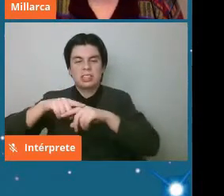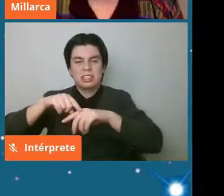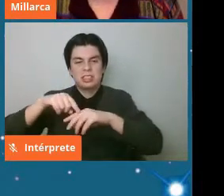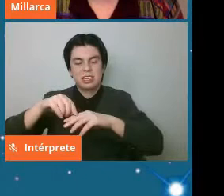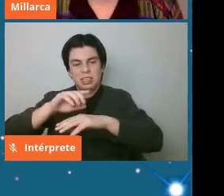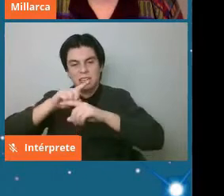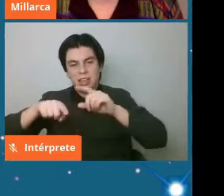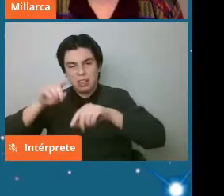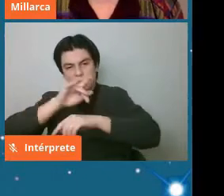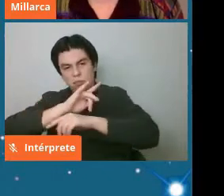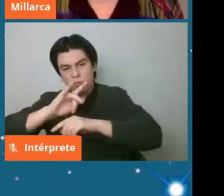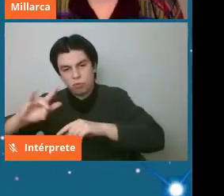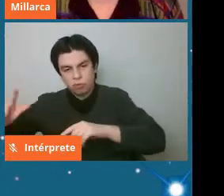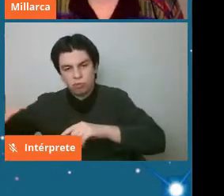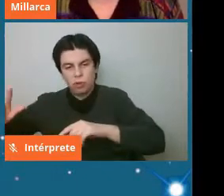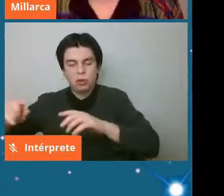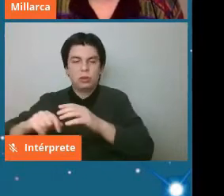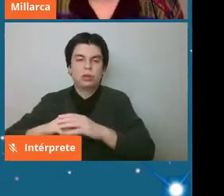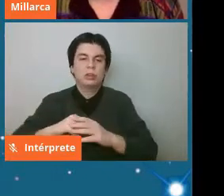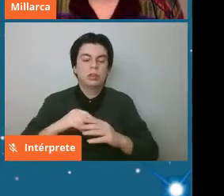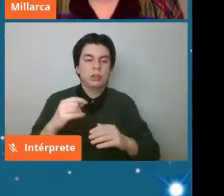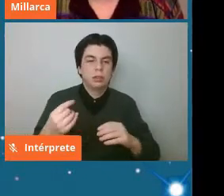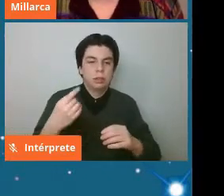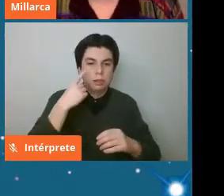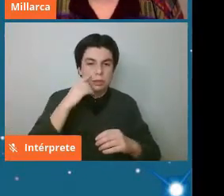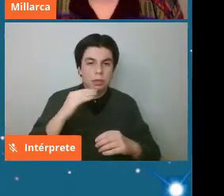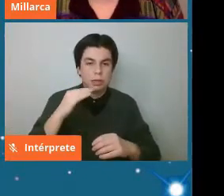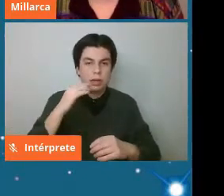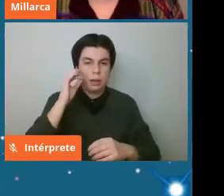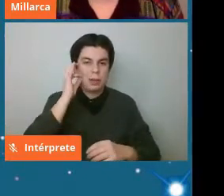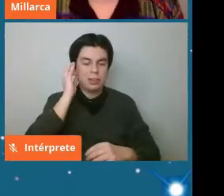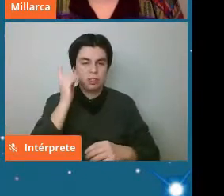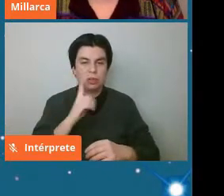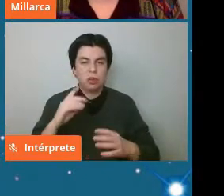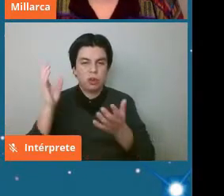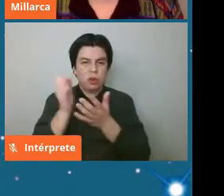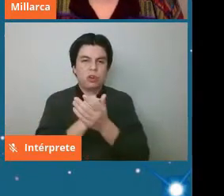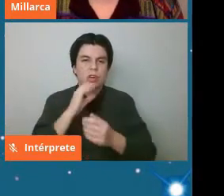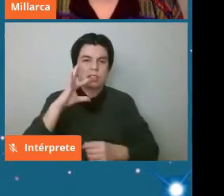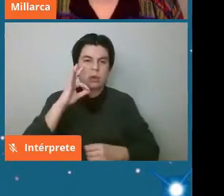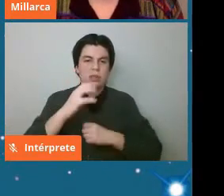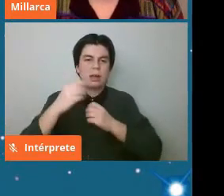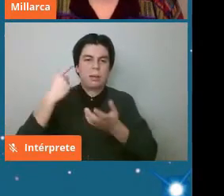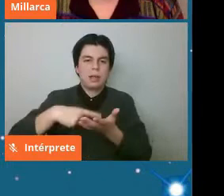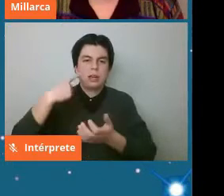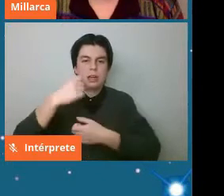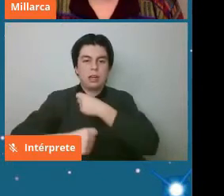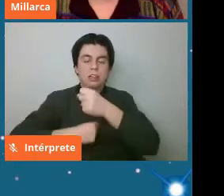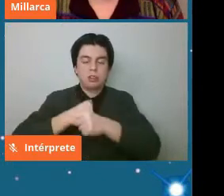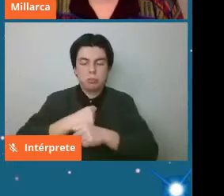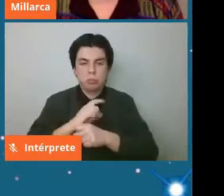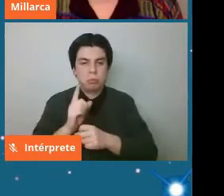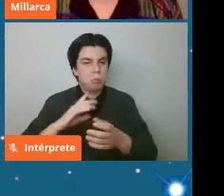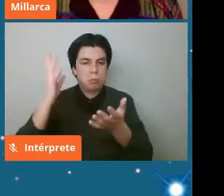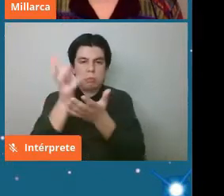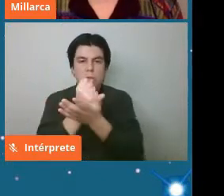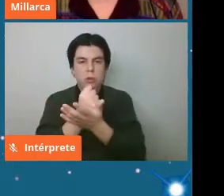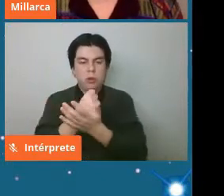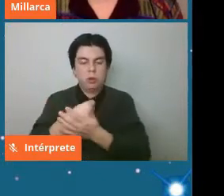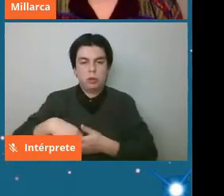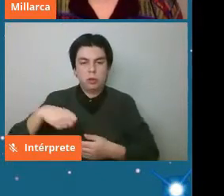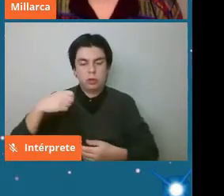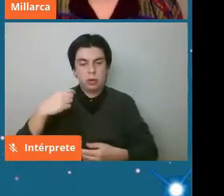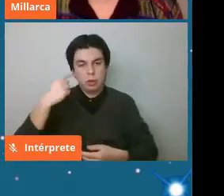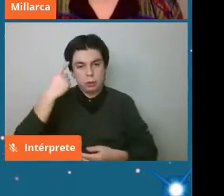acá se ve más ampliada que no alcanzan a llegar a 50 mil años de edad de edad terrestre